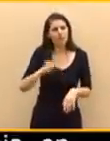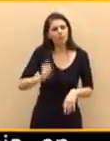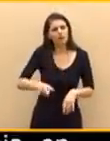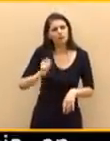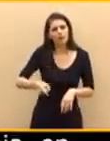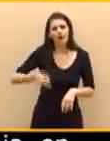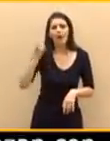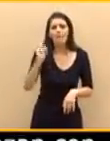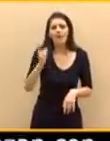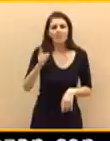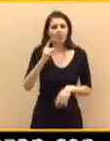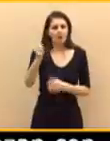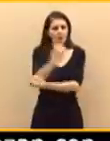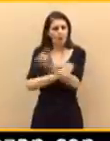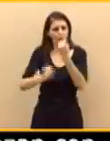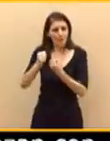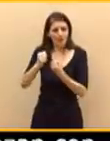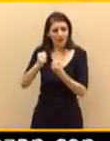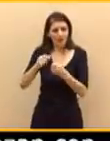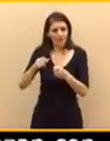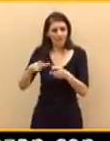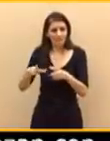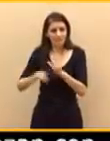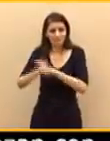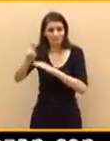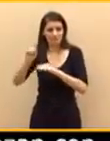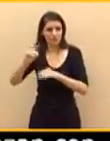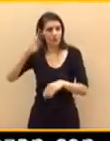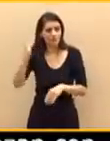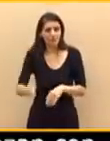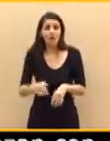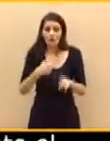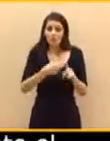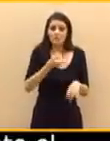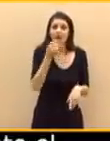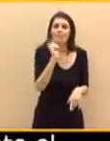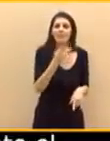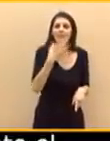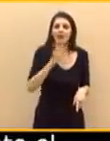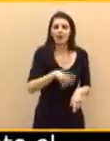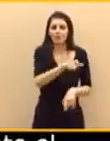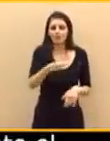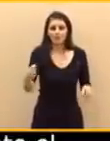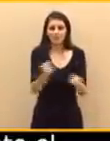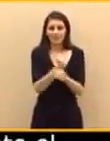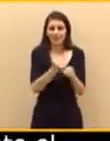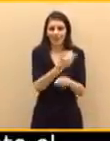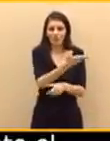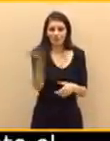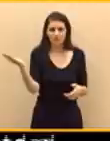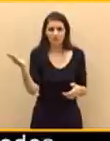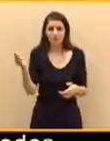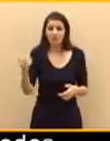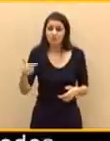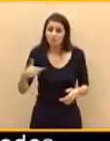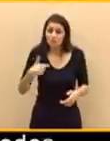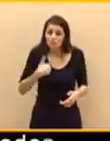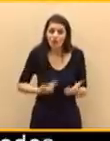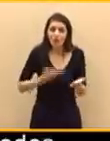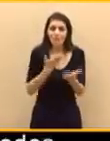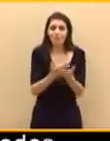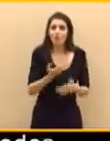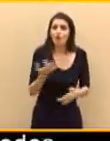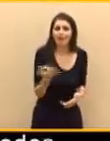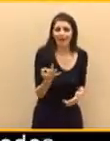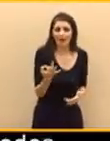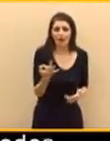amenazando a los trabajadores españoles. Y lo que yo les pido, señora ministra, y a todos los miembros del gobierno, es que vuelvan a la senda de la